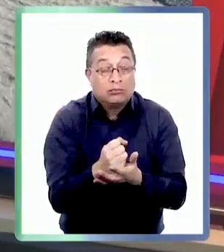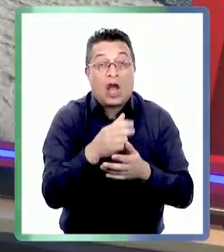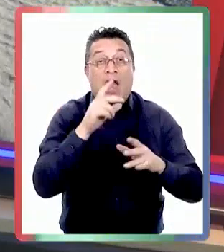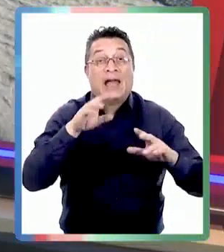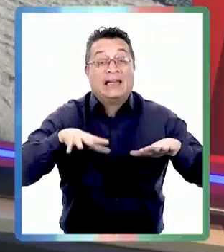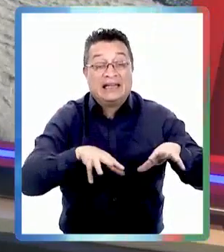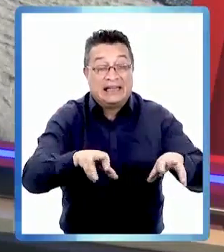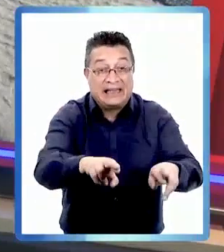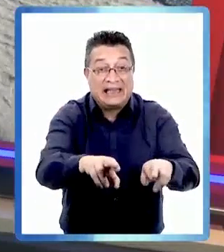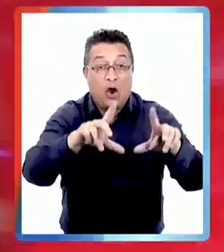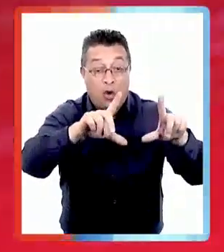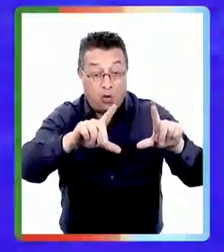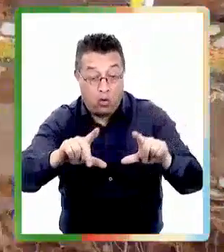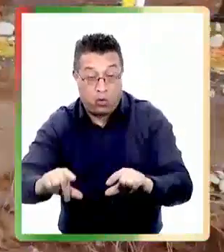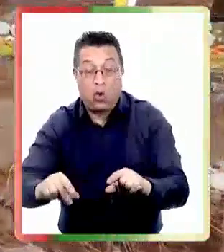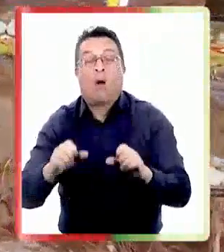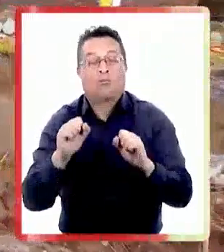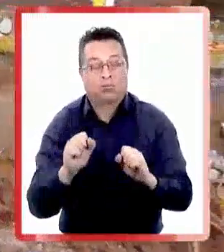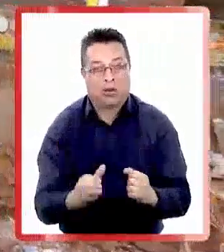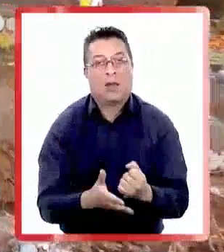Contivisión con el informe